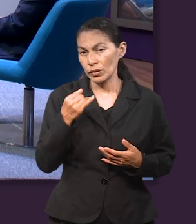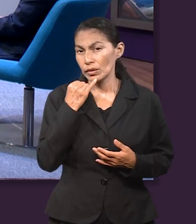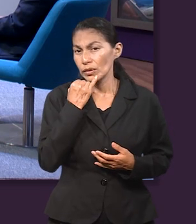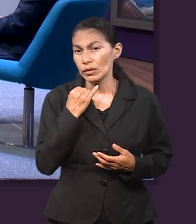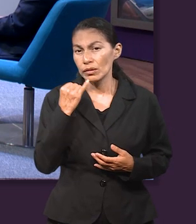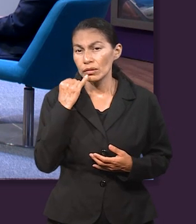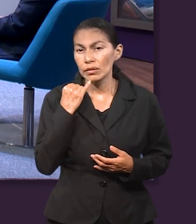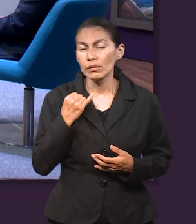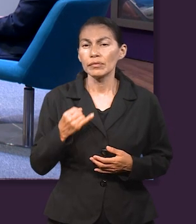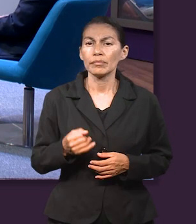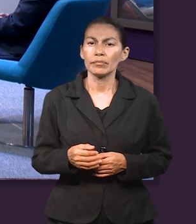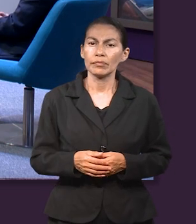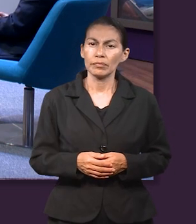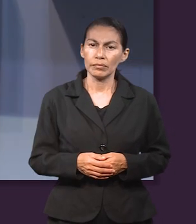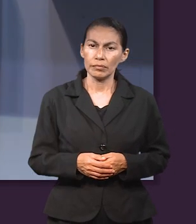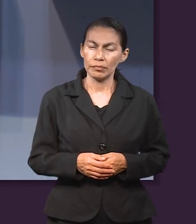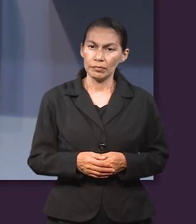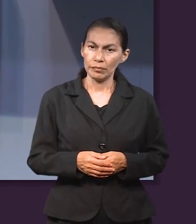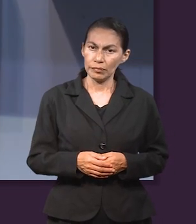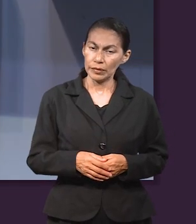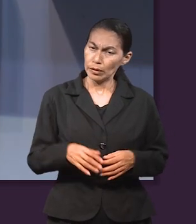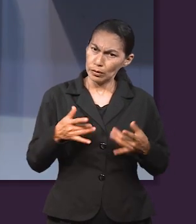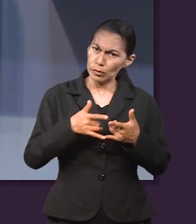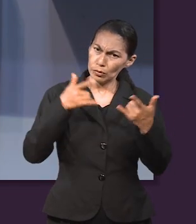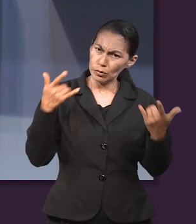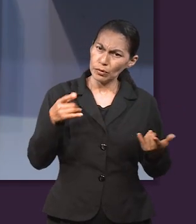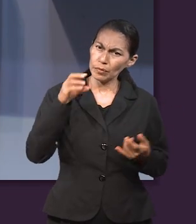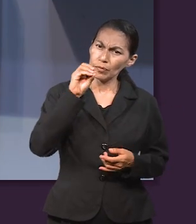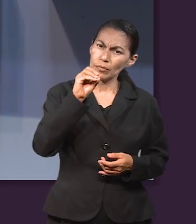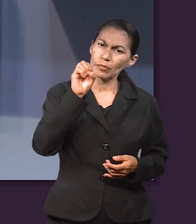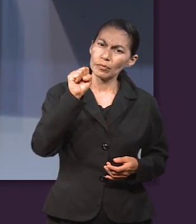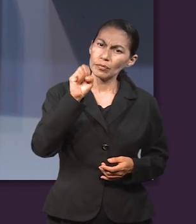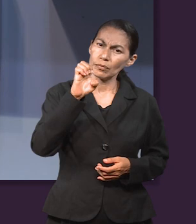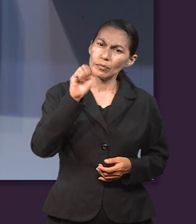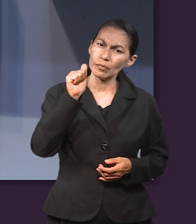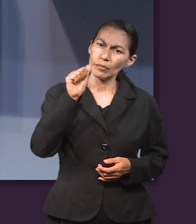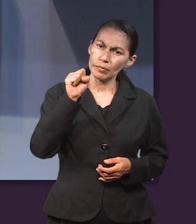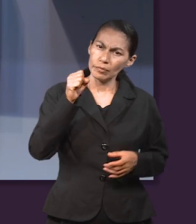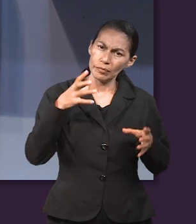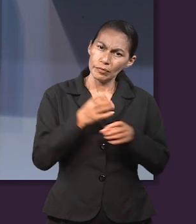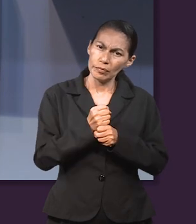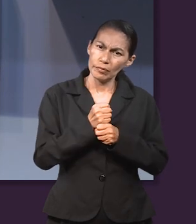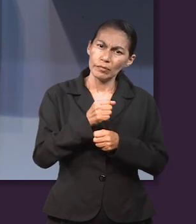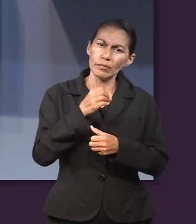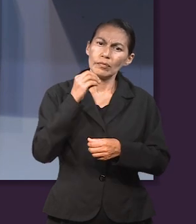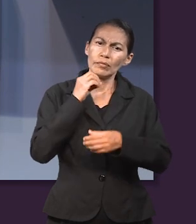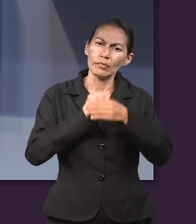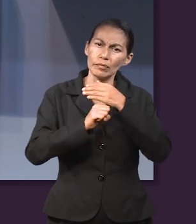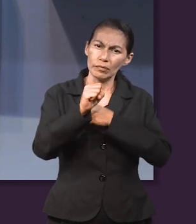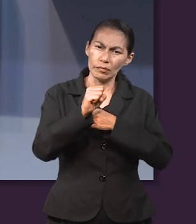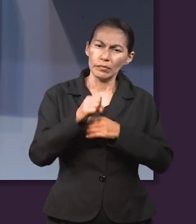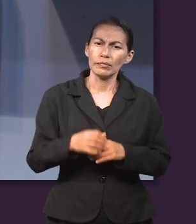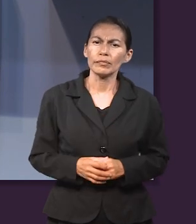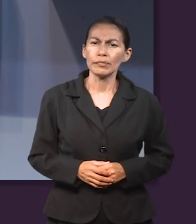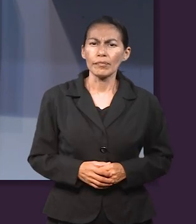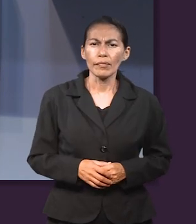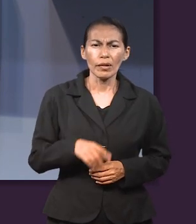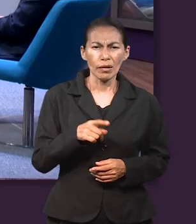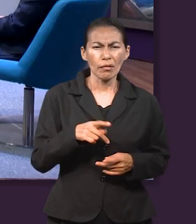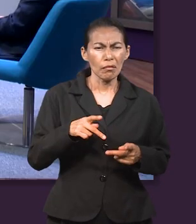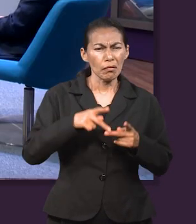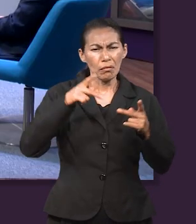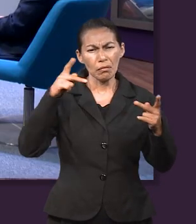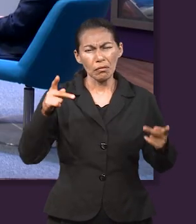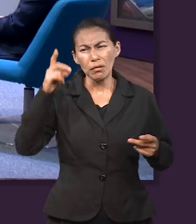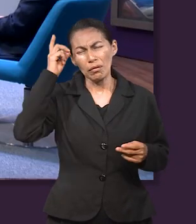Y nos encontramos con la historia de Oseas que representa que se representa como una parábola